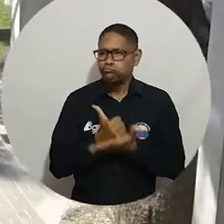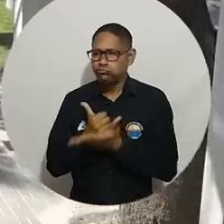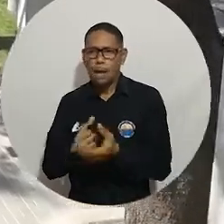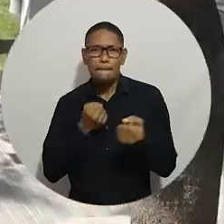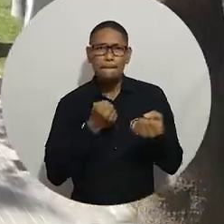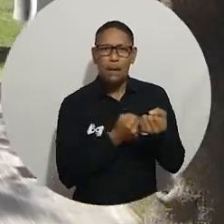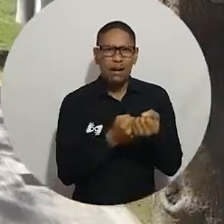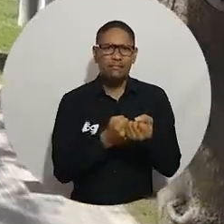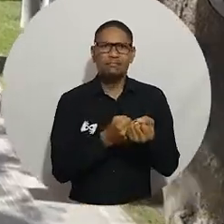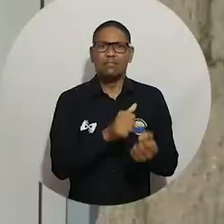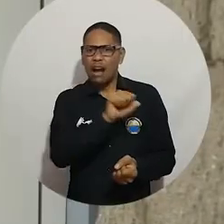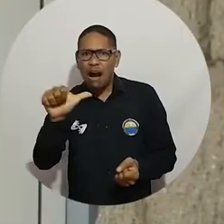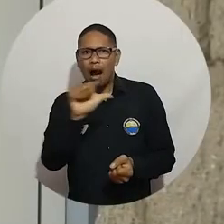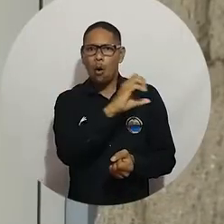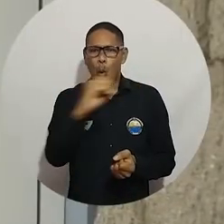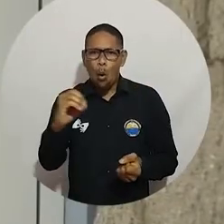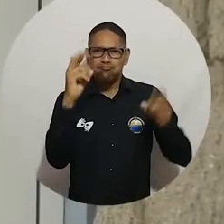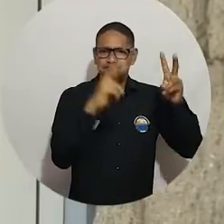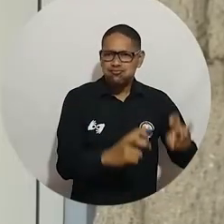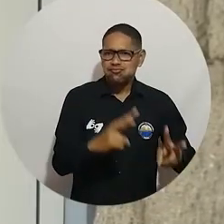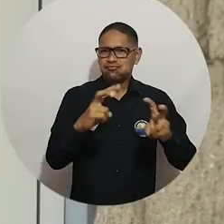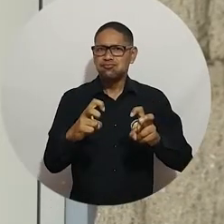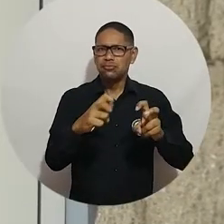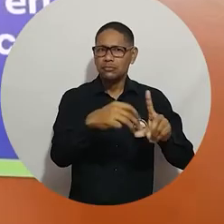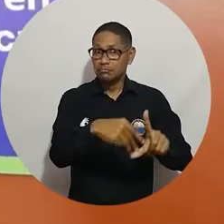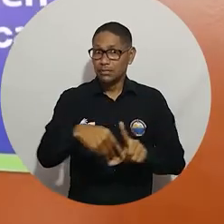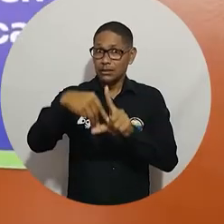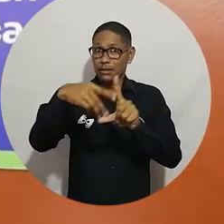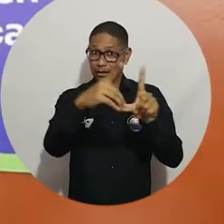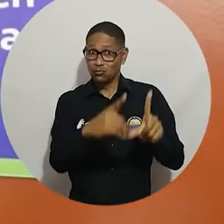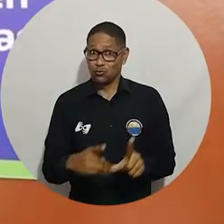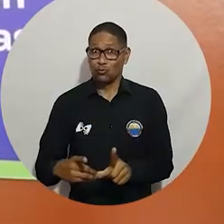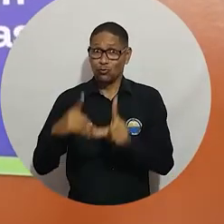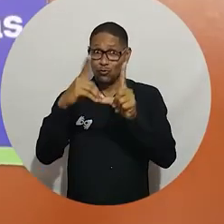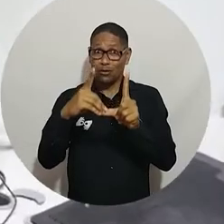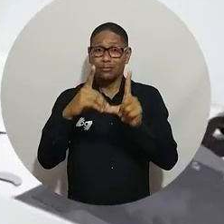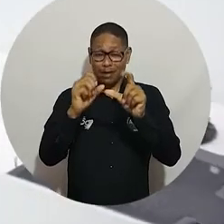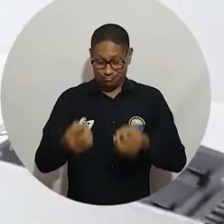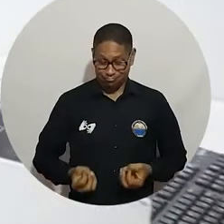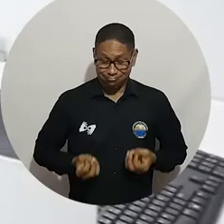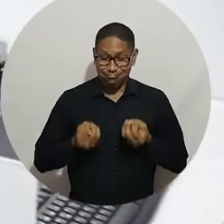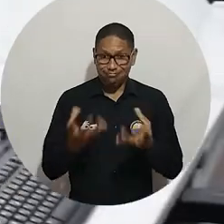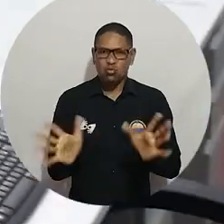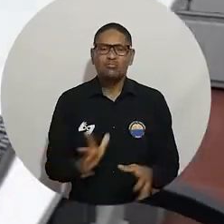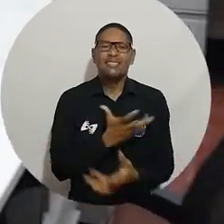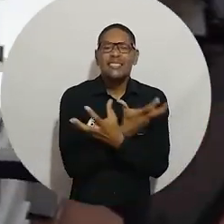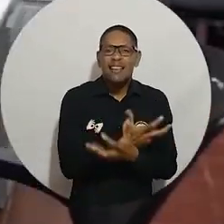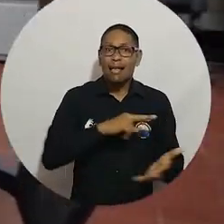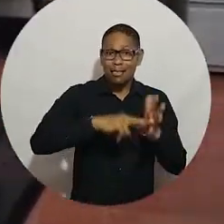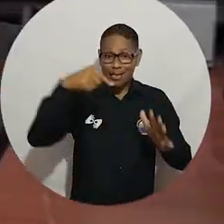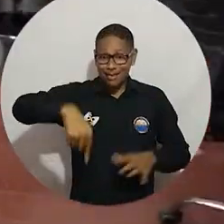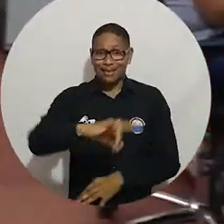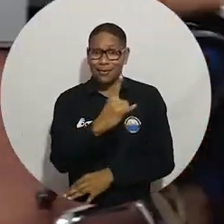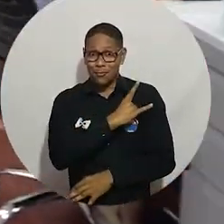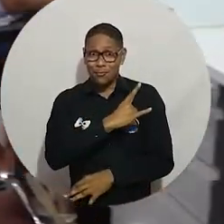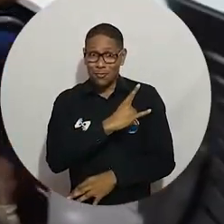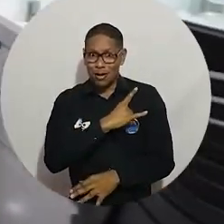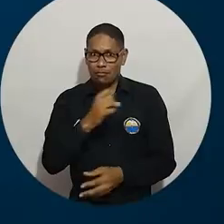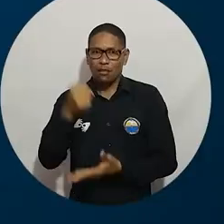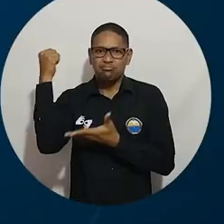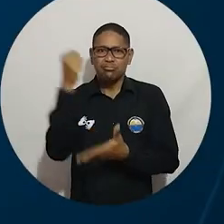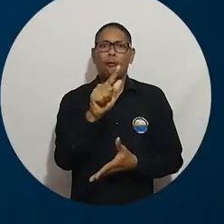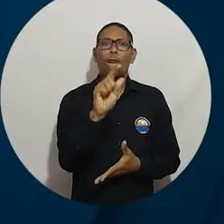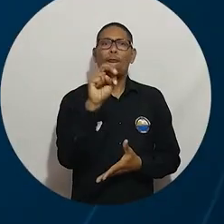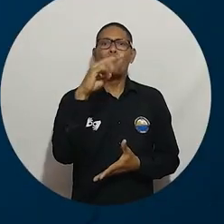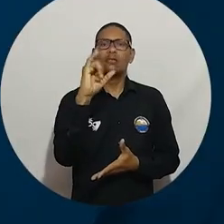Asimismo, fue adecuada la oficina del Grupo de Investigación en Ciencias Económicas GASE, con espacios aptos para el trabajo de 25 personas.